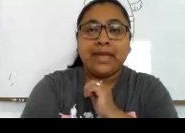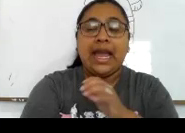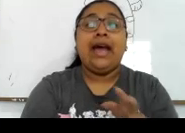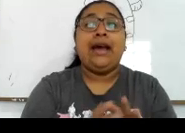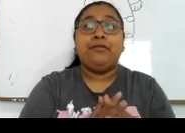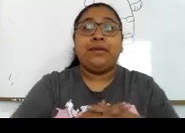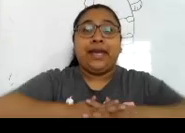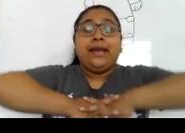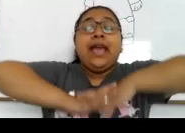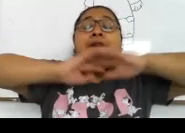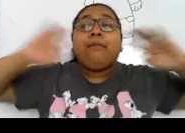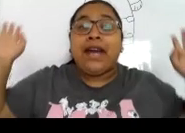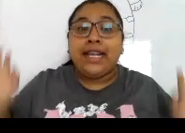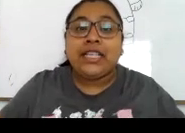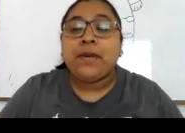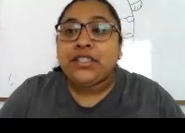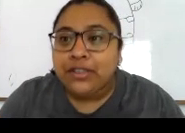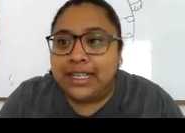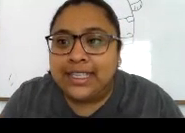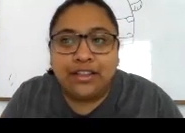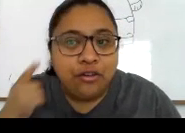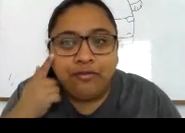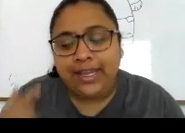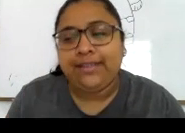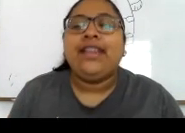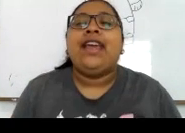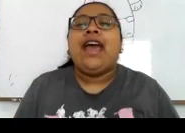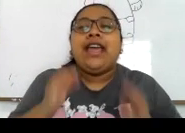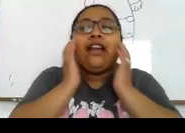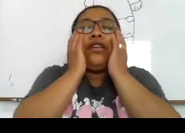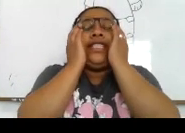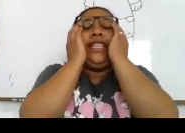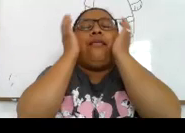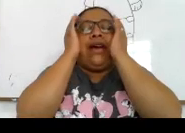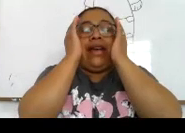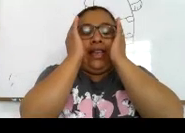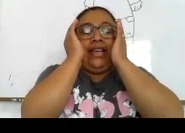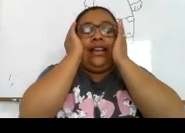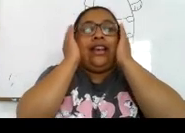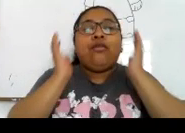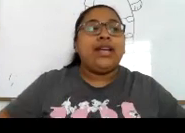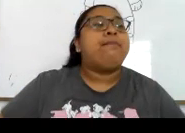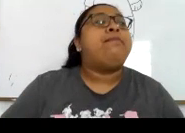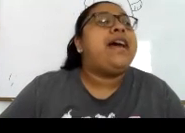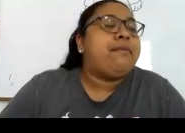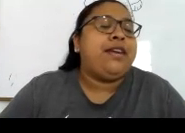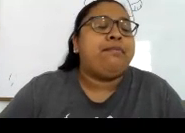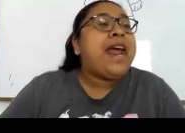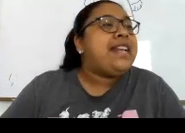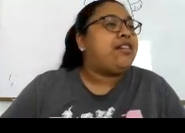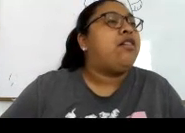Ah, muy bien Para esas personas Que no ven Hay algo Que se llama El lenguaje